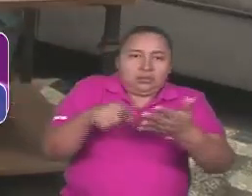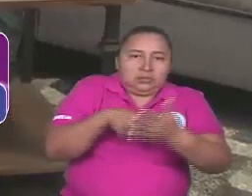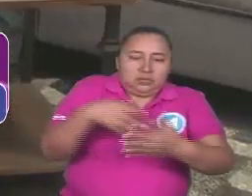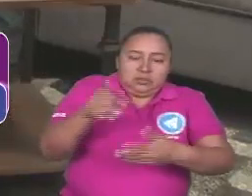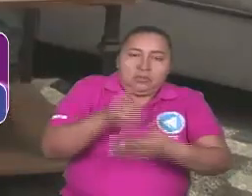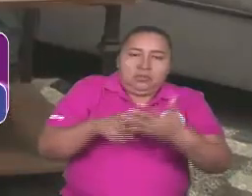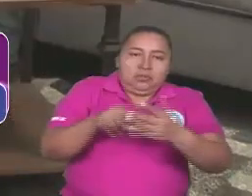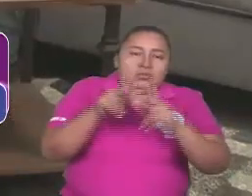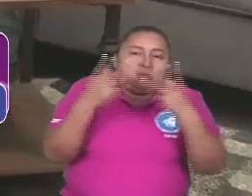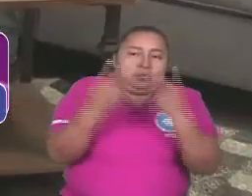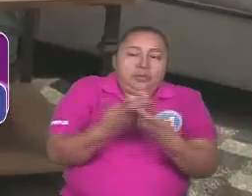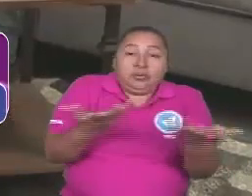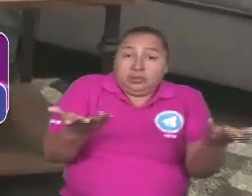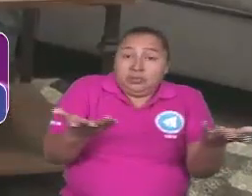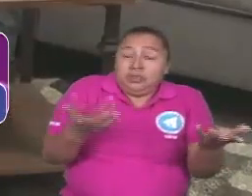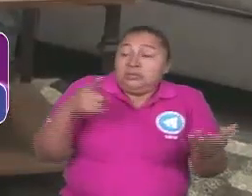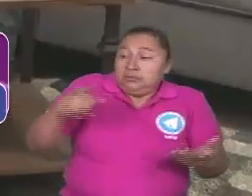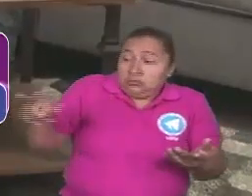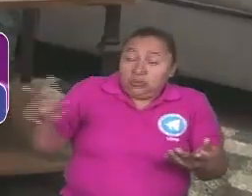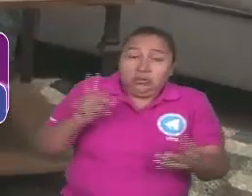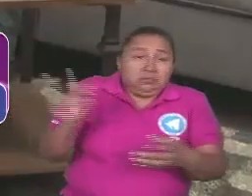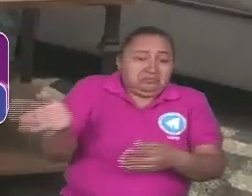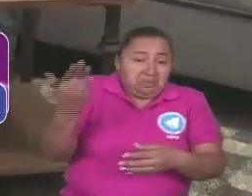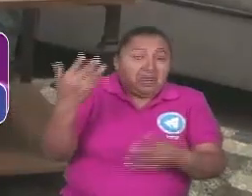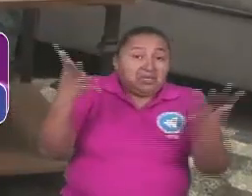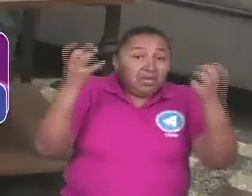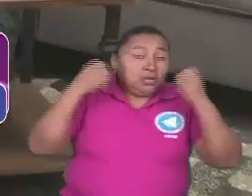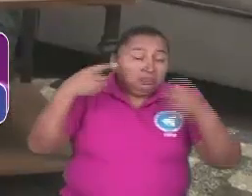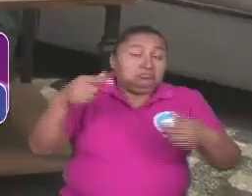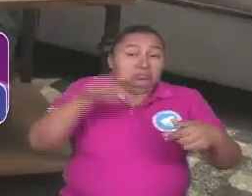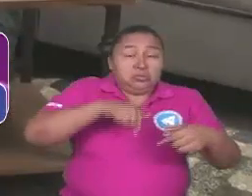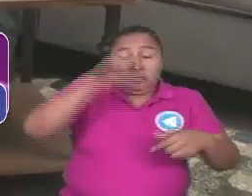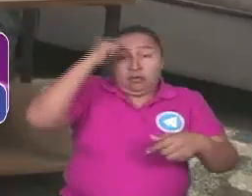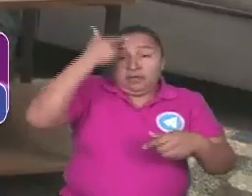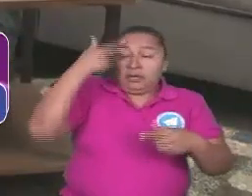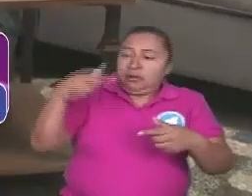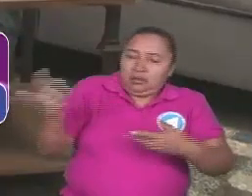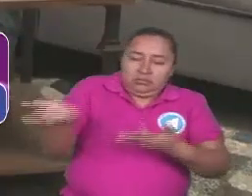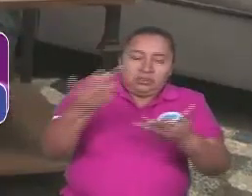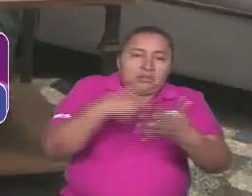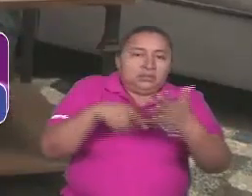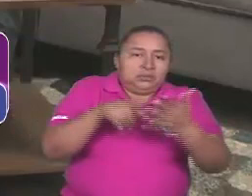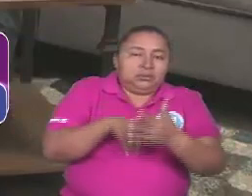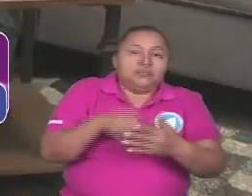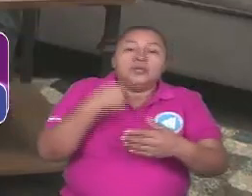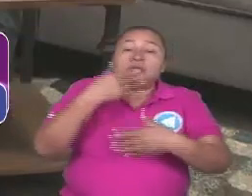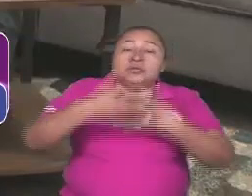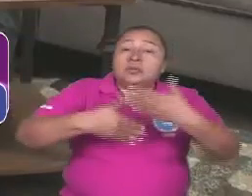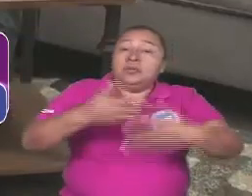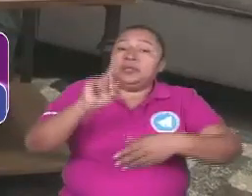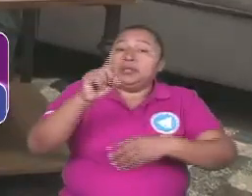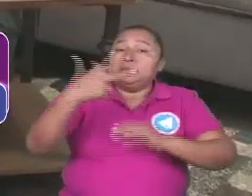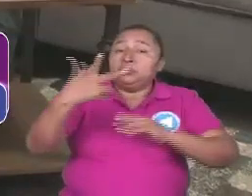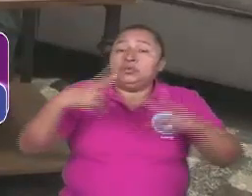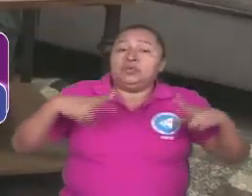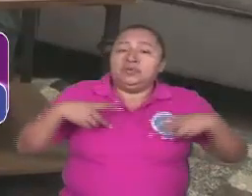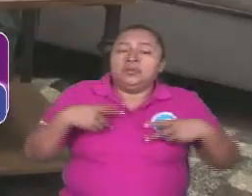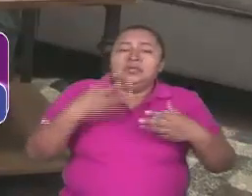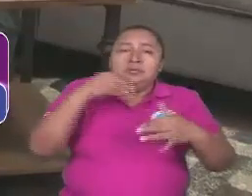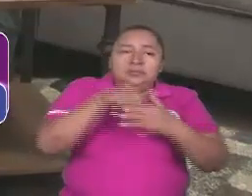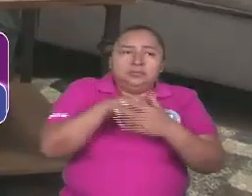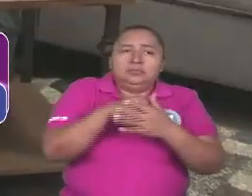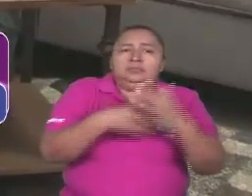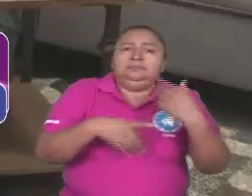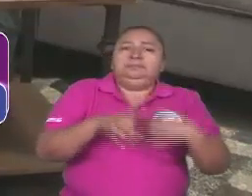voto del pueblo, ¿entendés? Entonces, uno de los grandes logros de la revolución, después del 18 de abril, efectivamente, acumulamos más